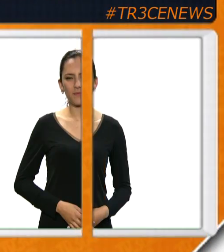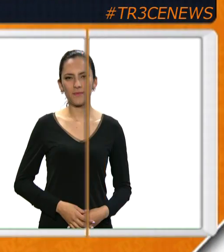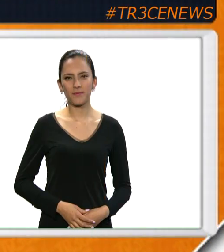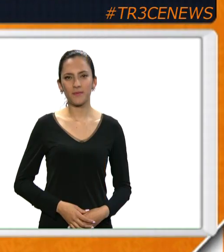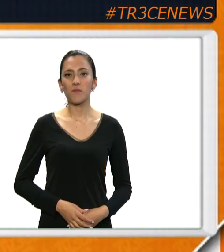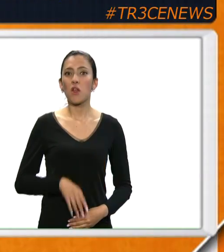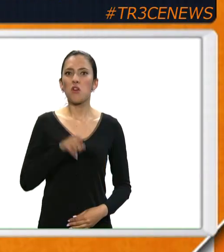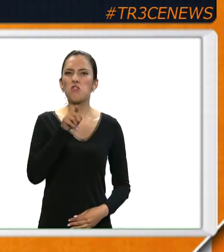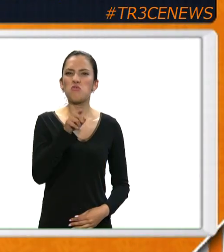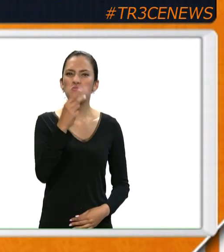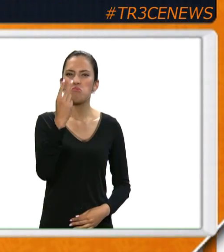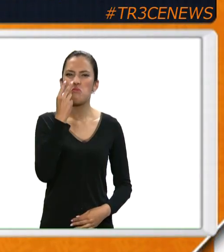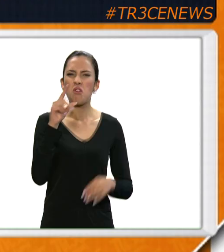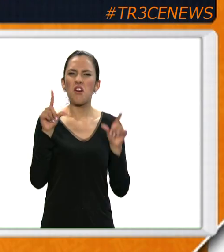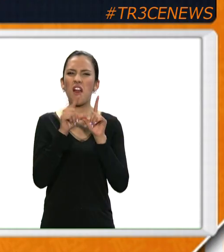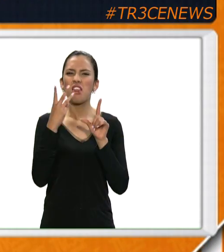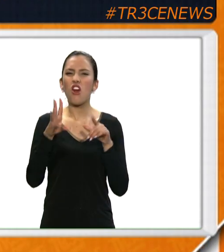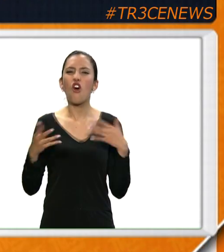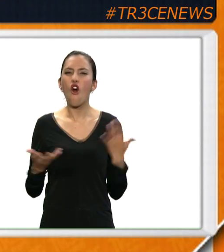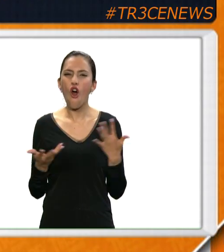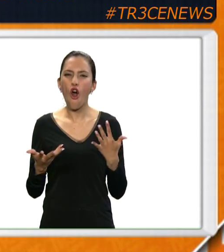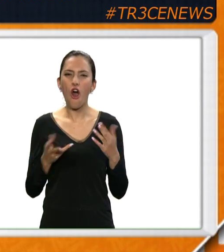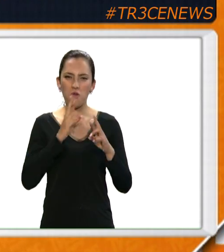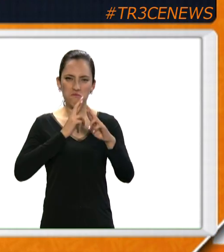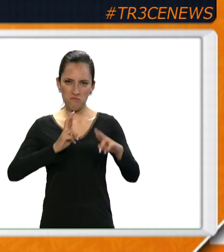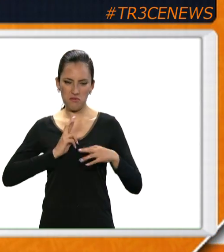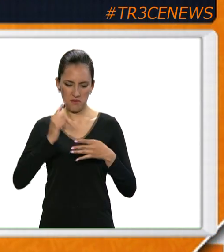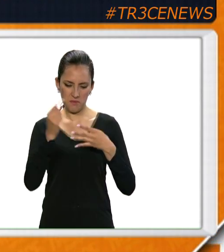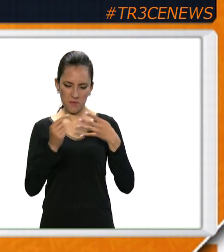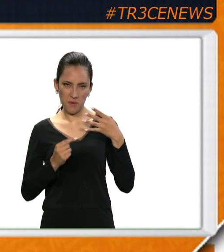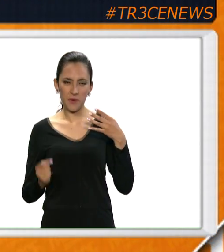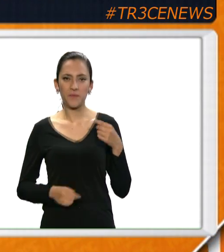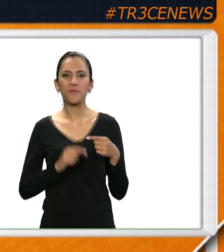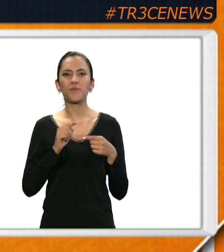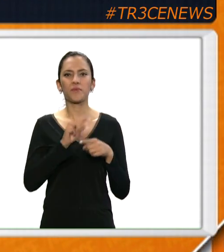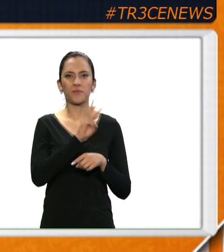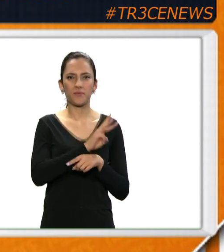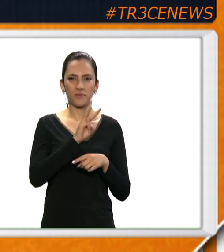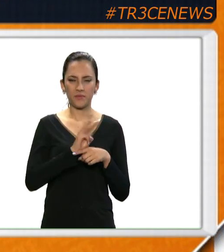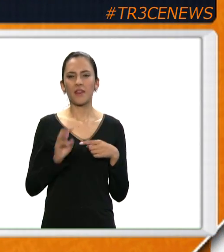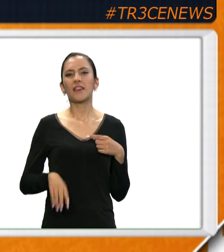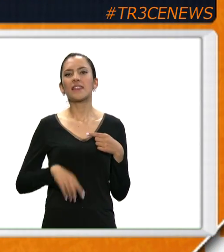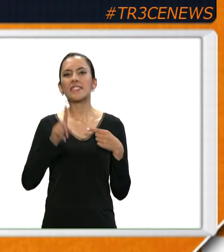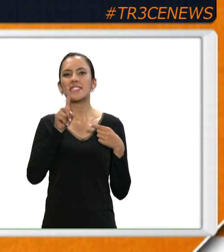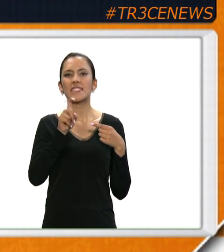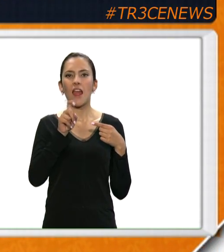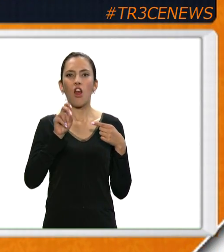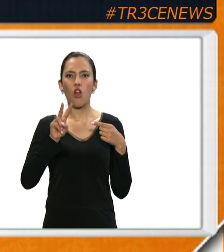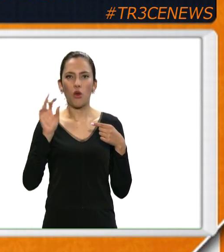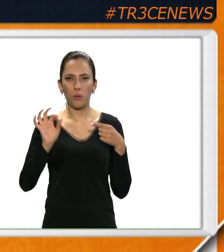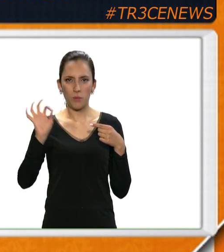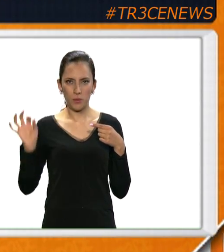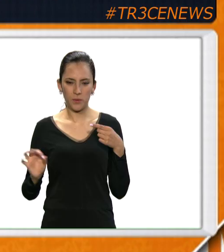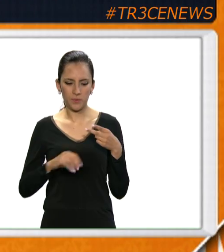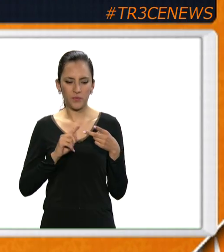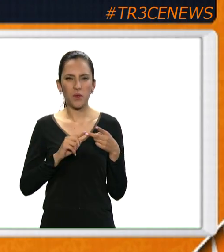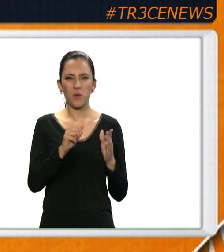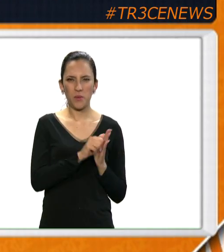Usted por donde nos ve, aquí sus respuestas. Página web 62%,